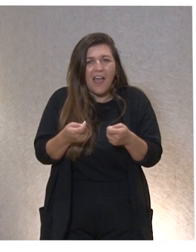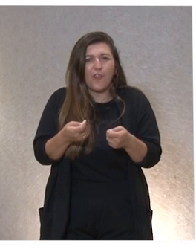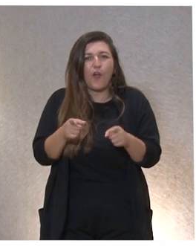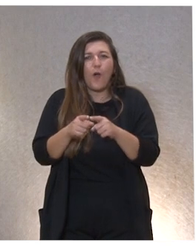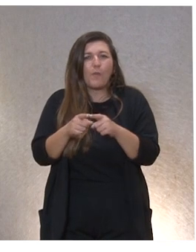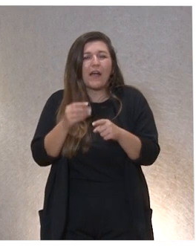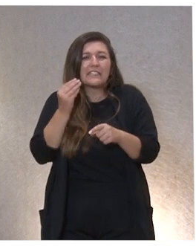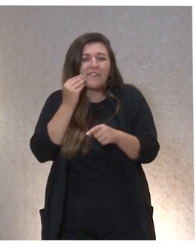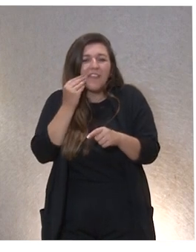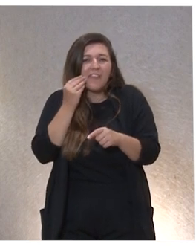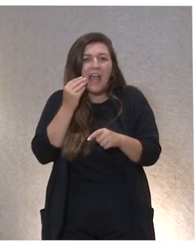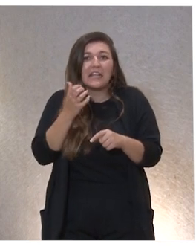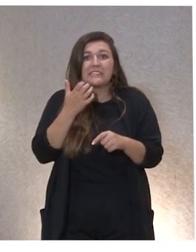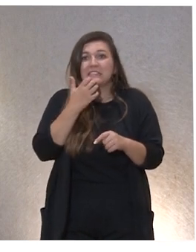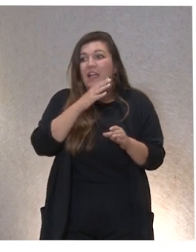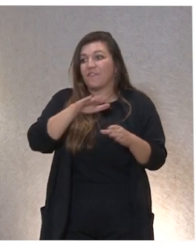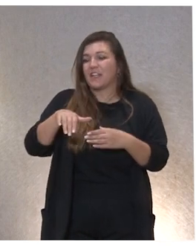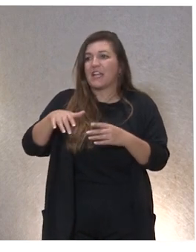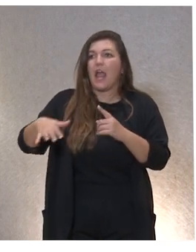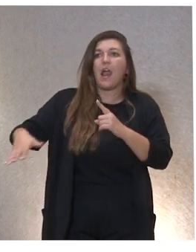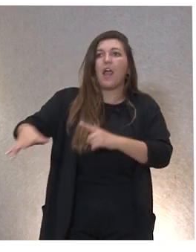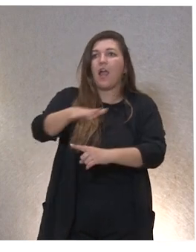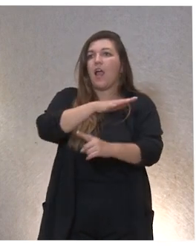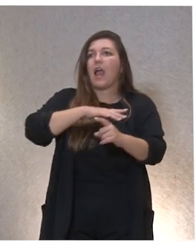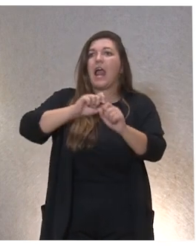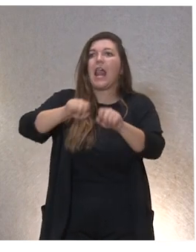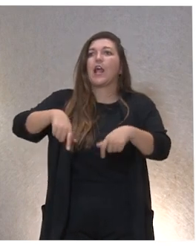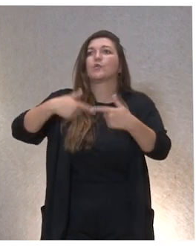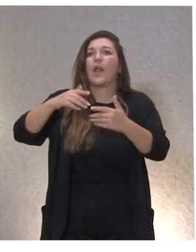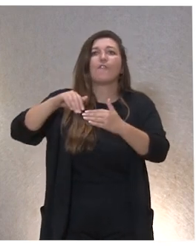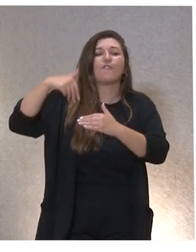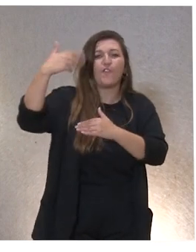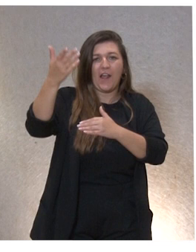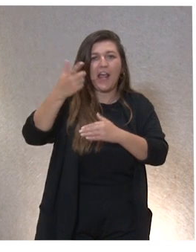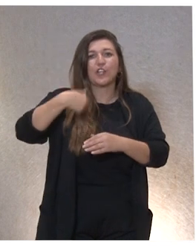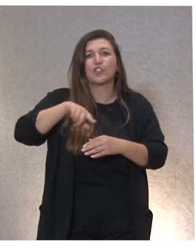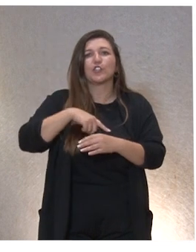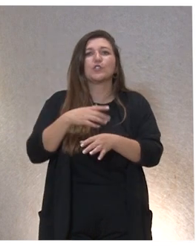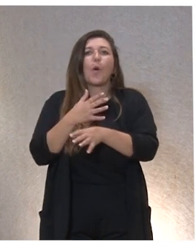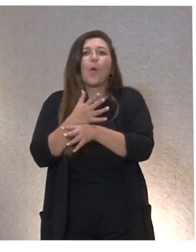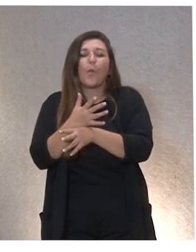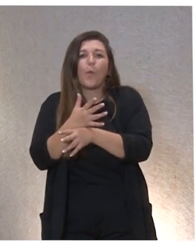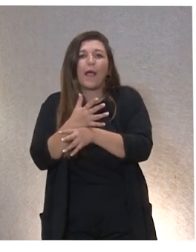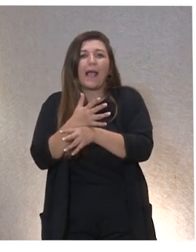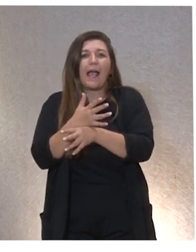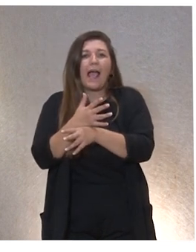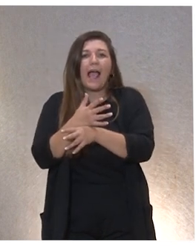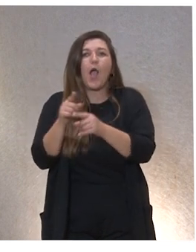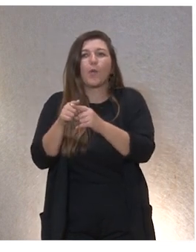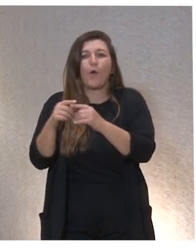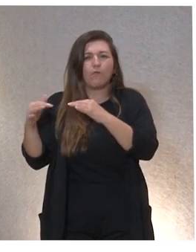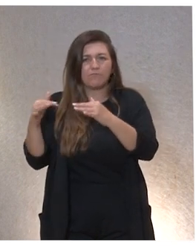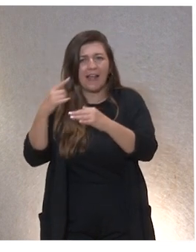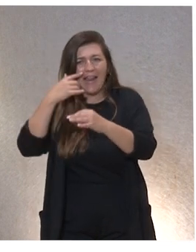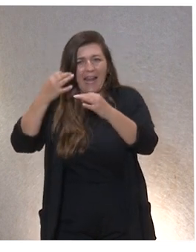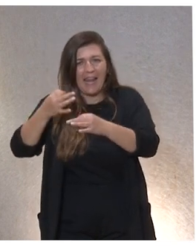si tenemos el espacio natural fuera ¿no? o sea el espacio juguemos dejemos de entrenar y juguemos ya los partidos ¿no? o que ya